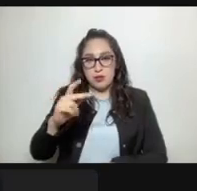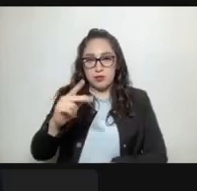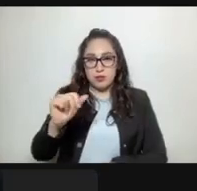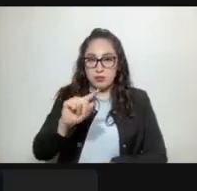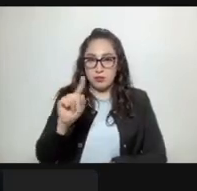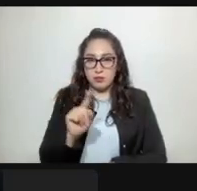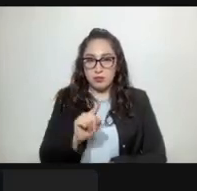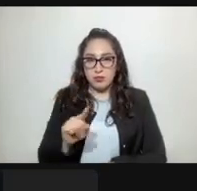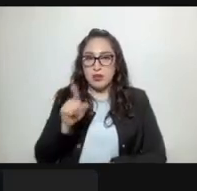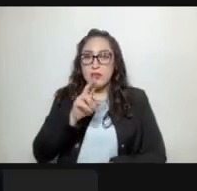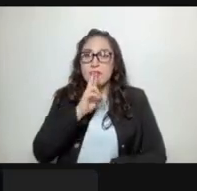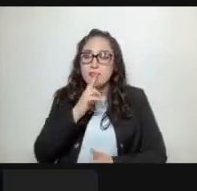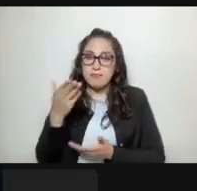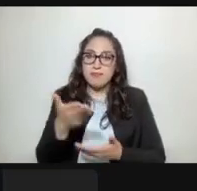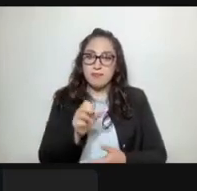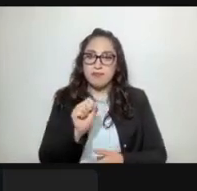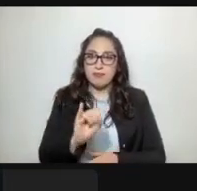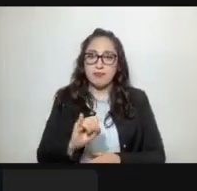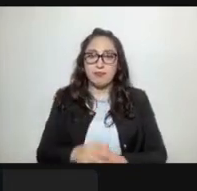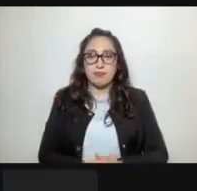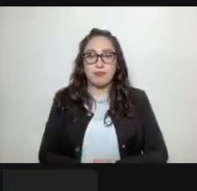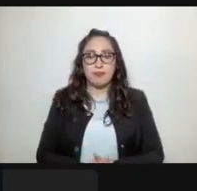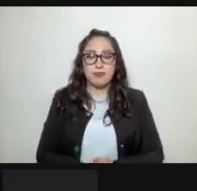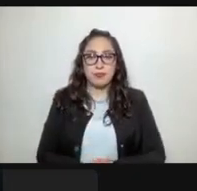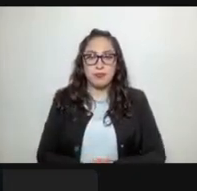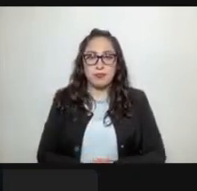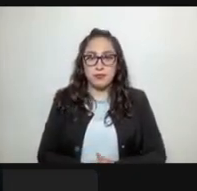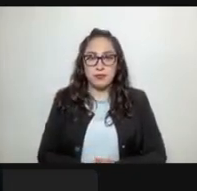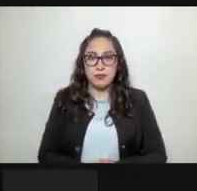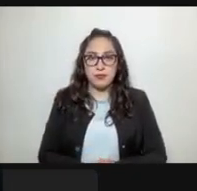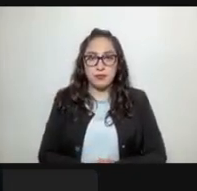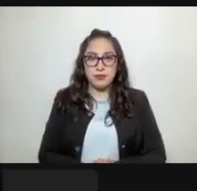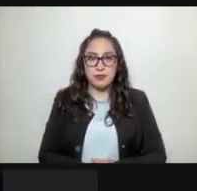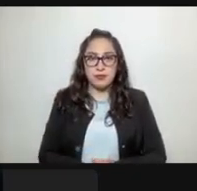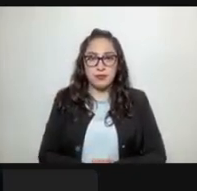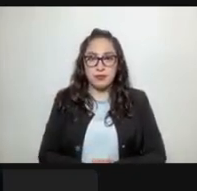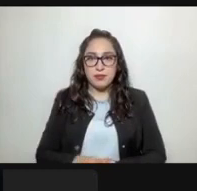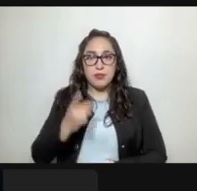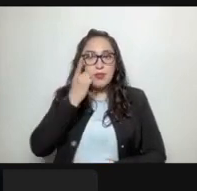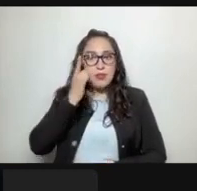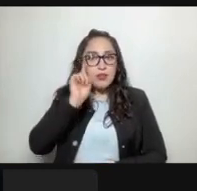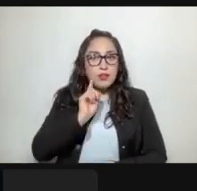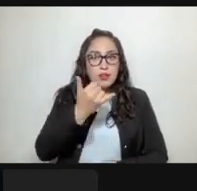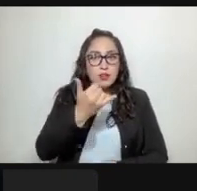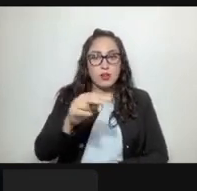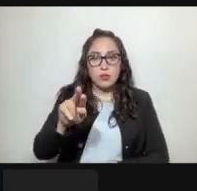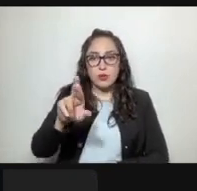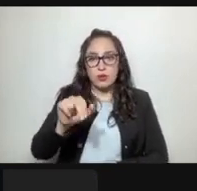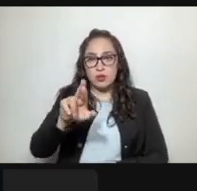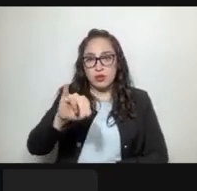Lourdes Paz presente. Muchas gracias, diputada. Diputada Yuridi Ayala Zúñiga.